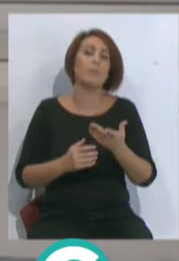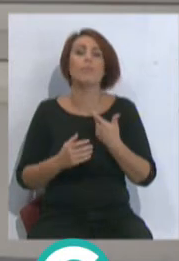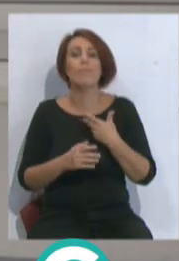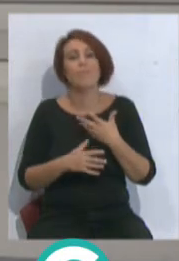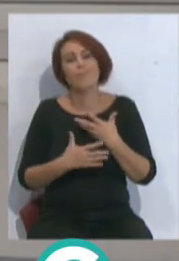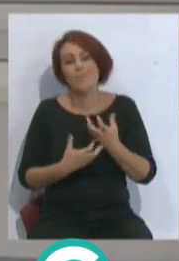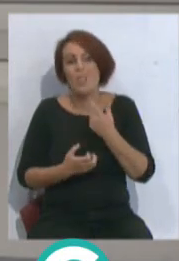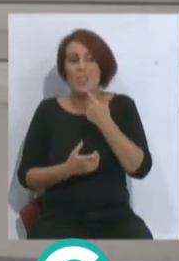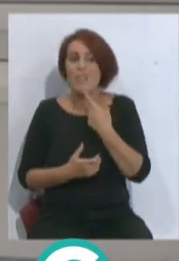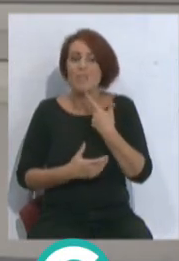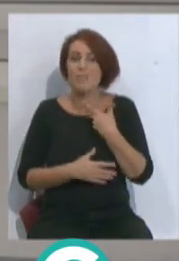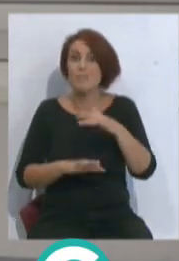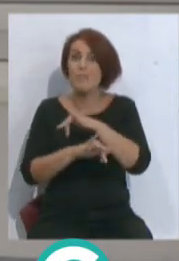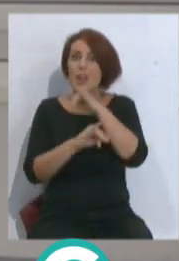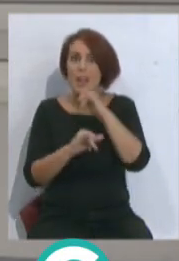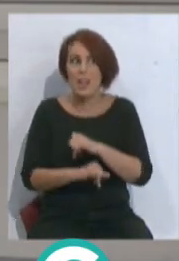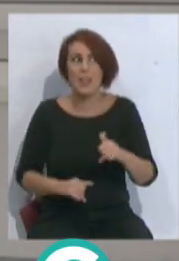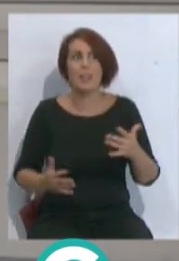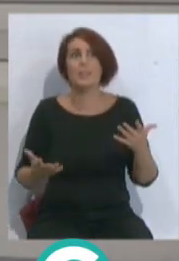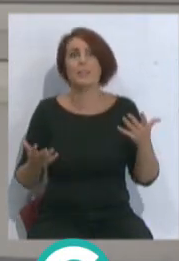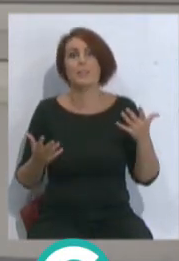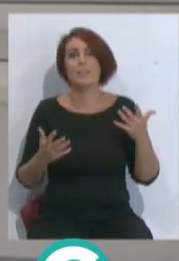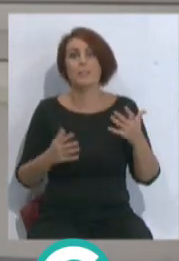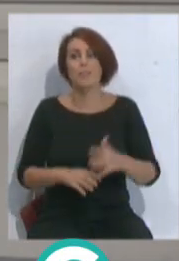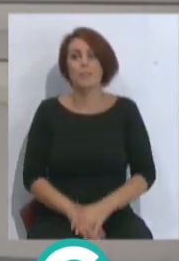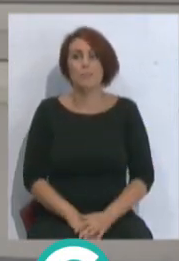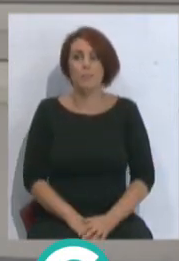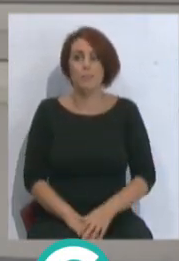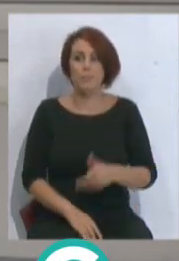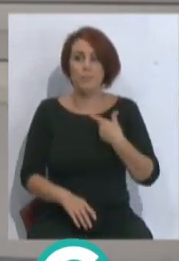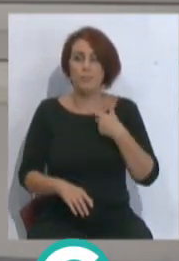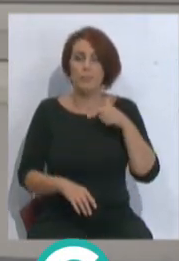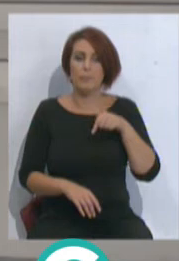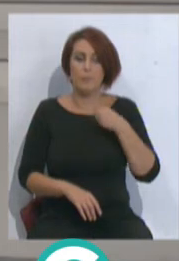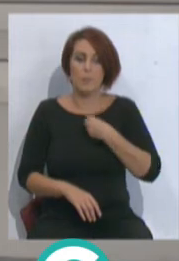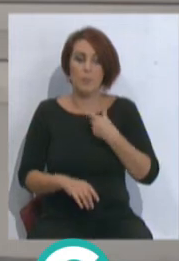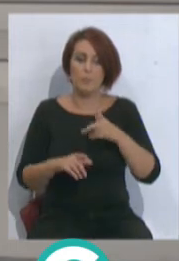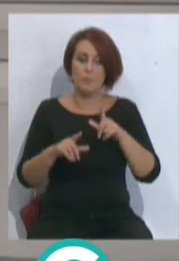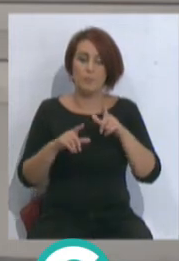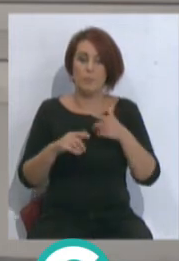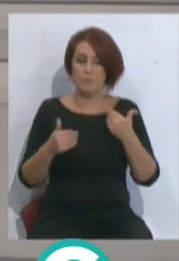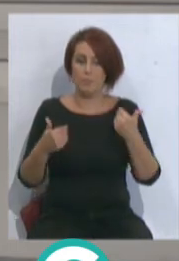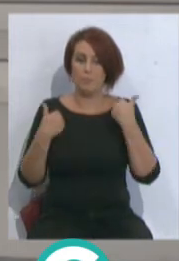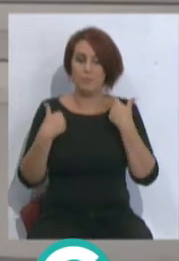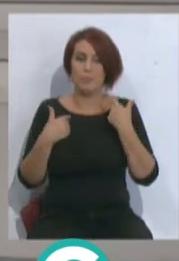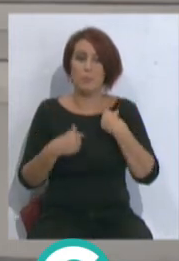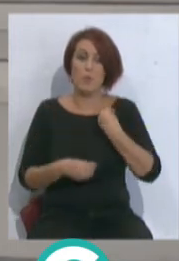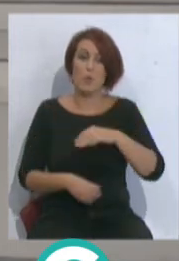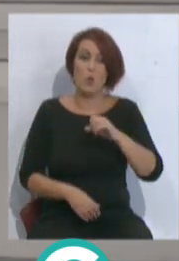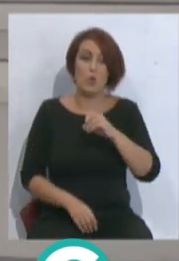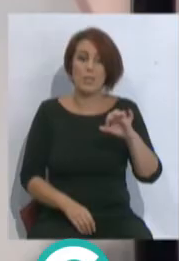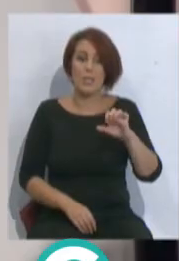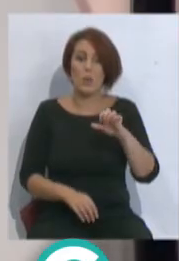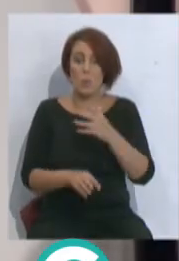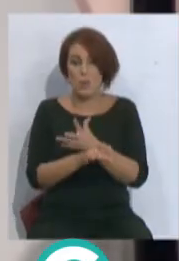felizmente, Evan, Paga, la partida puede ser el representante. Pero como ha dicho Figue antes, que no podemos